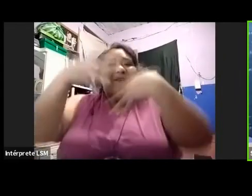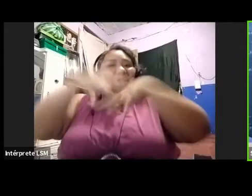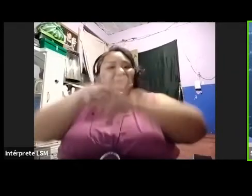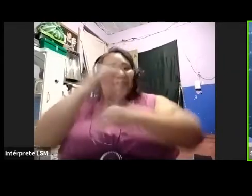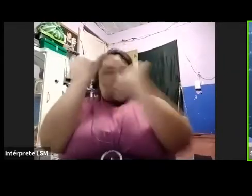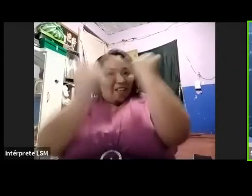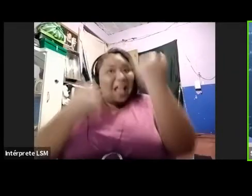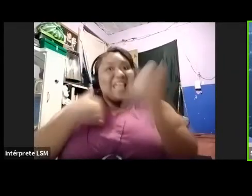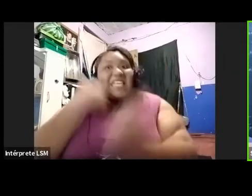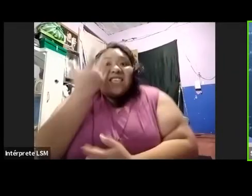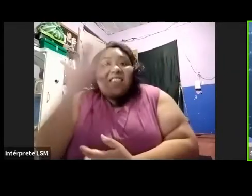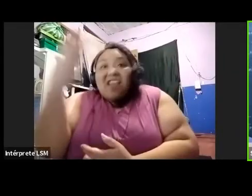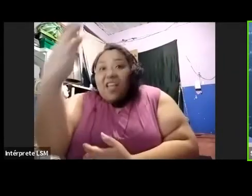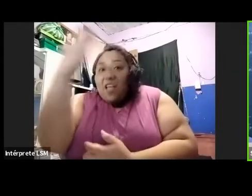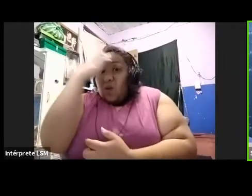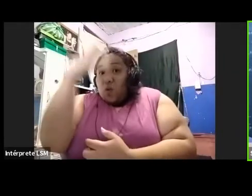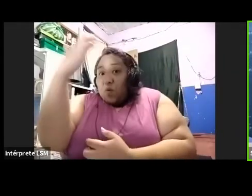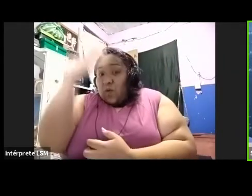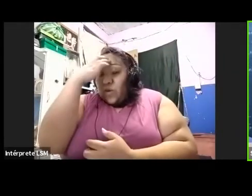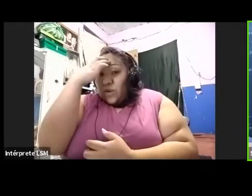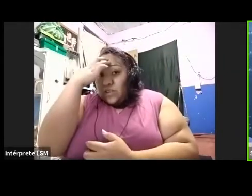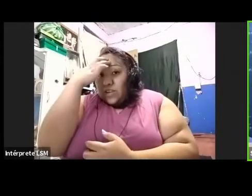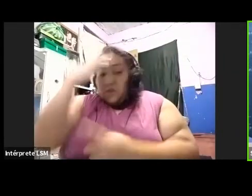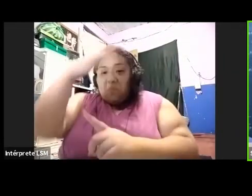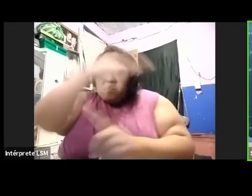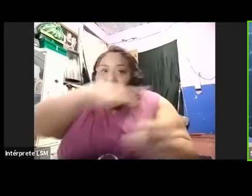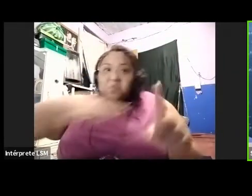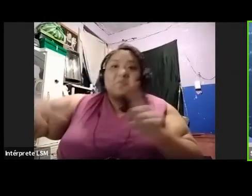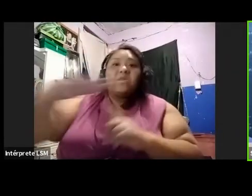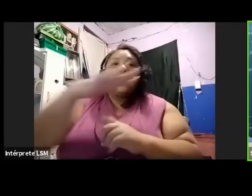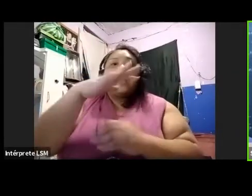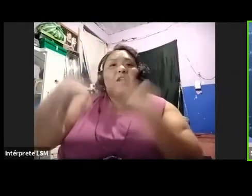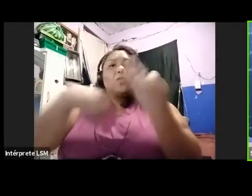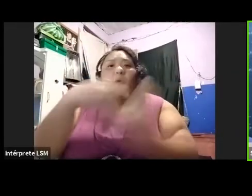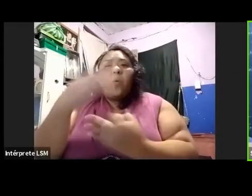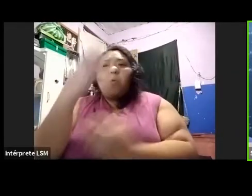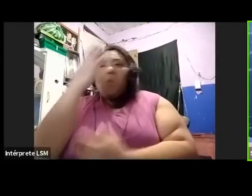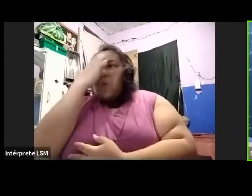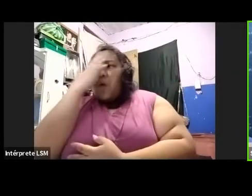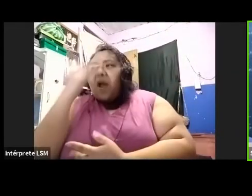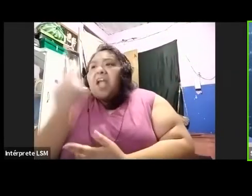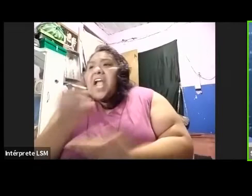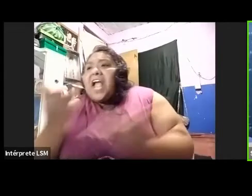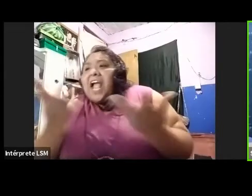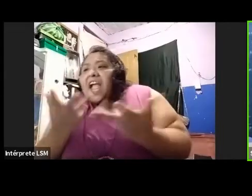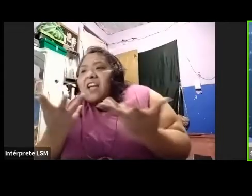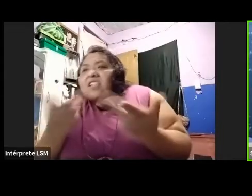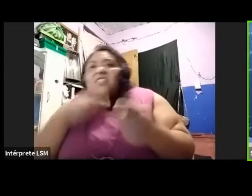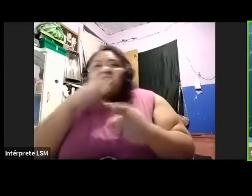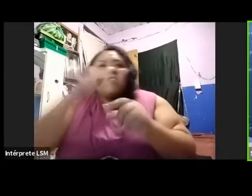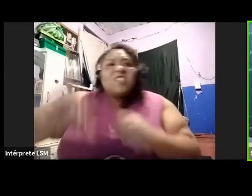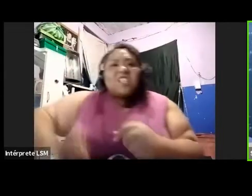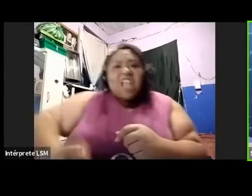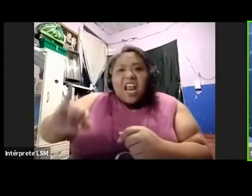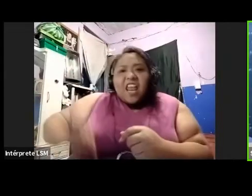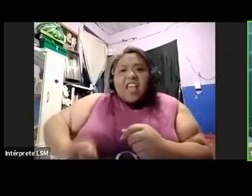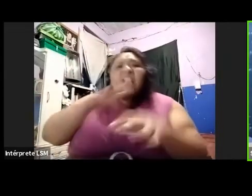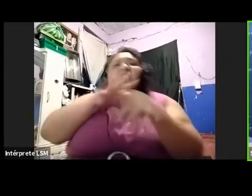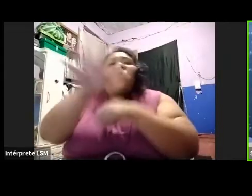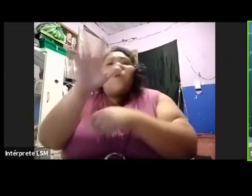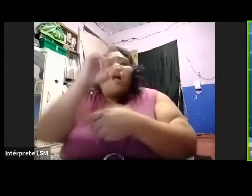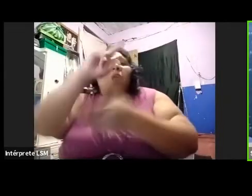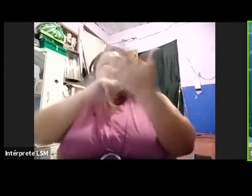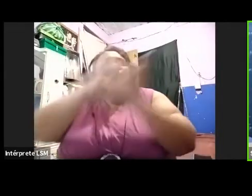desde Comunidades Tanquillo, conocer qué es lo que están haciendo, qué les interesa, cuáles son los nuevos proyectos,